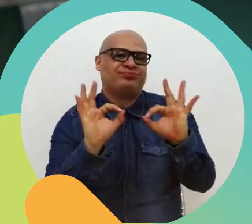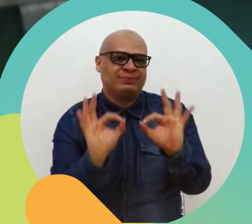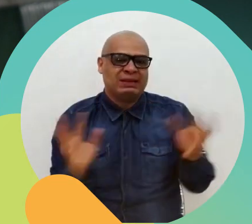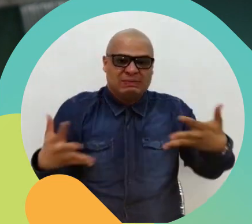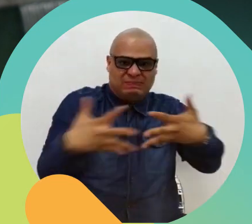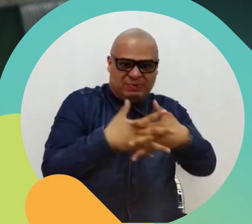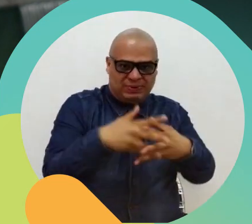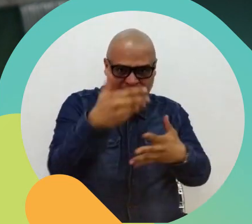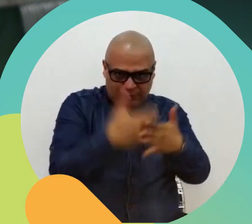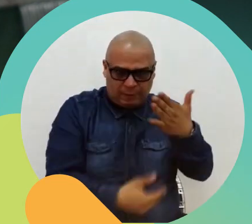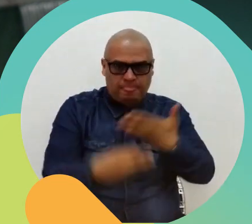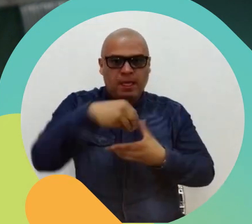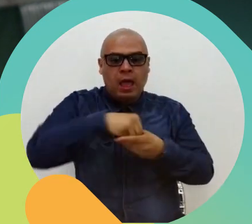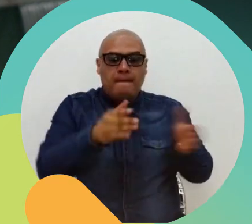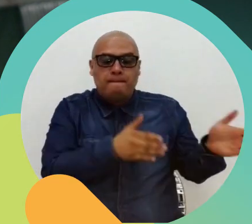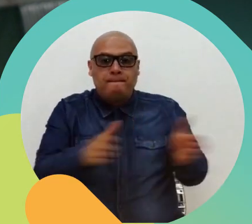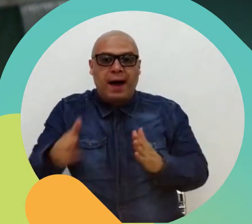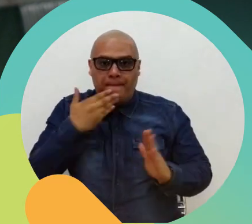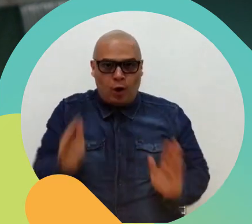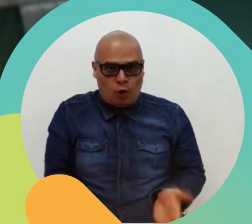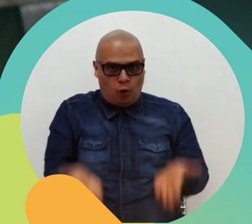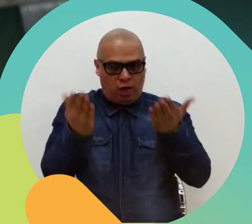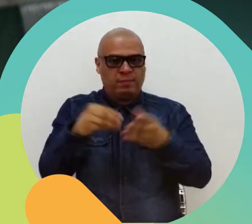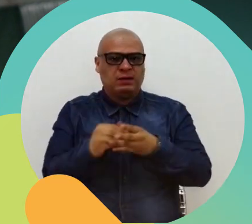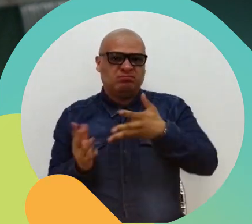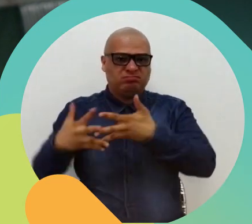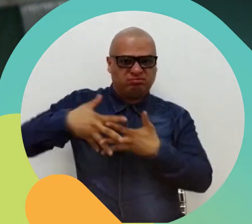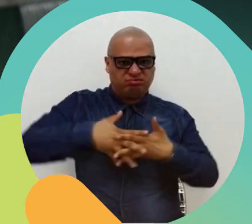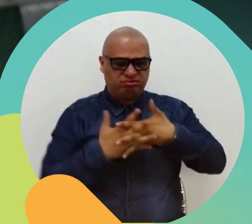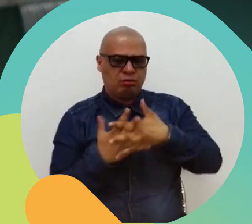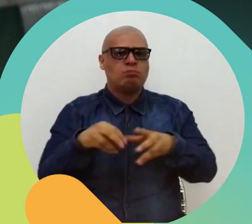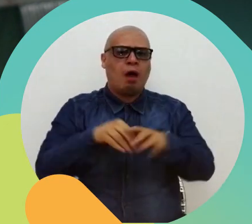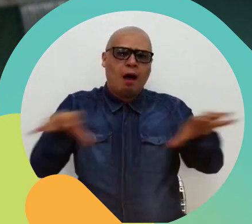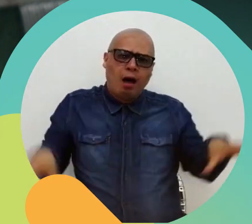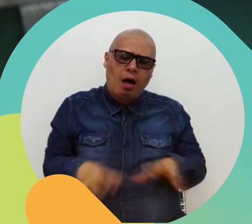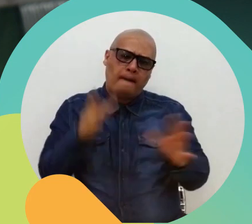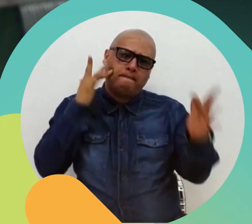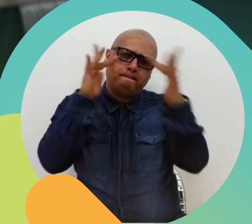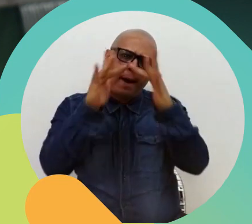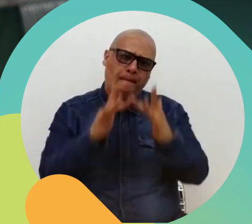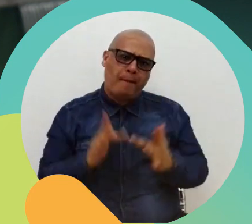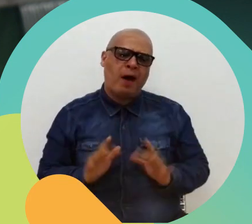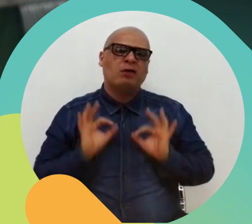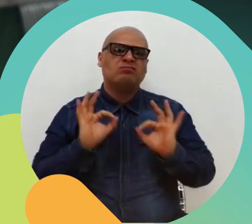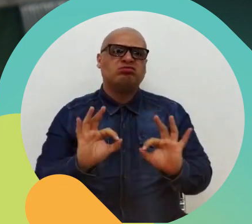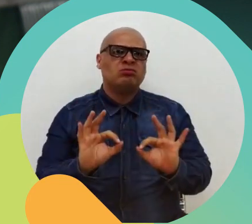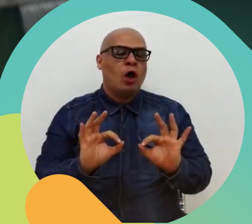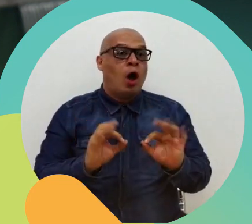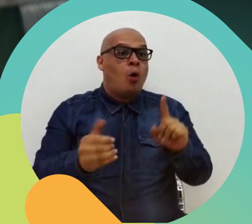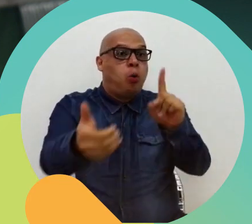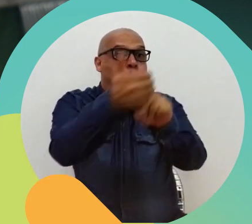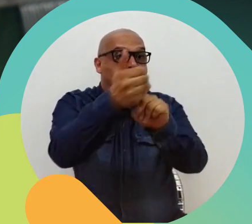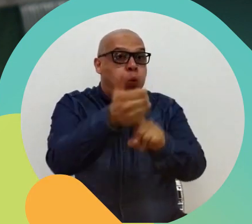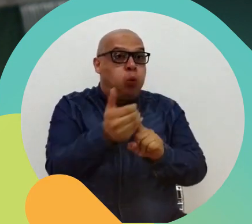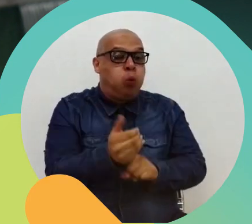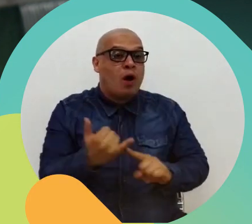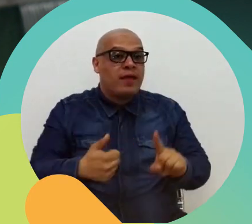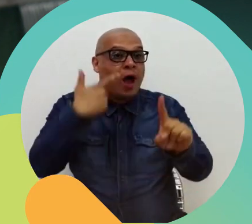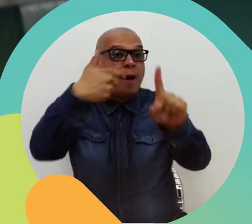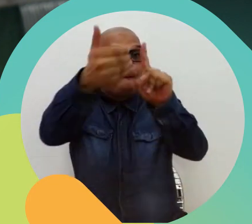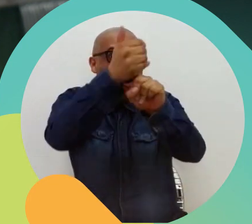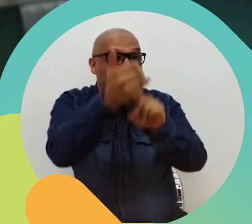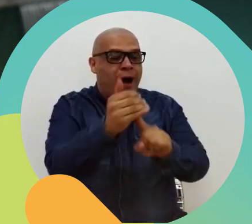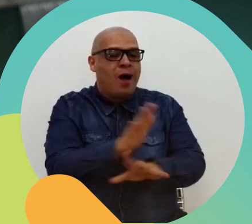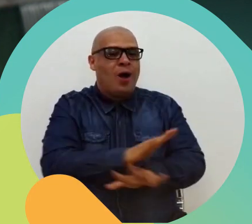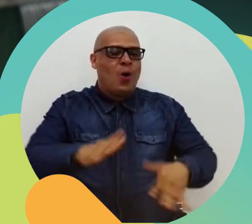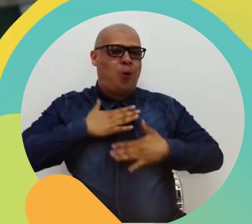herramienta integrada, al plan de mejoramiento, nos articulamos como a estas actividades para tratar de dar como respuesta a las metas